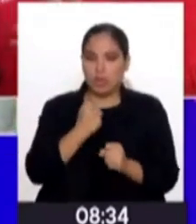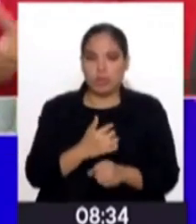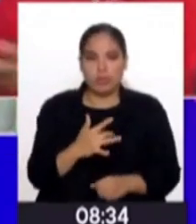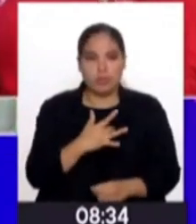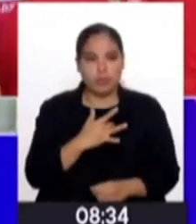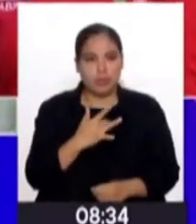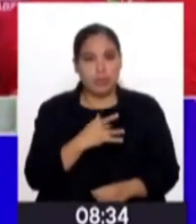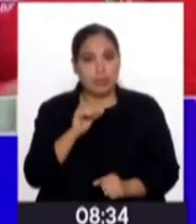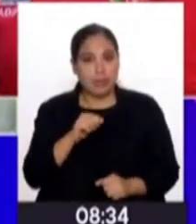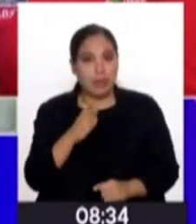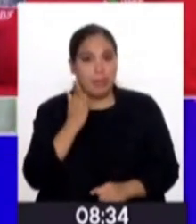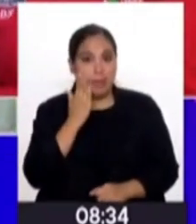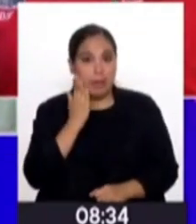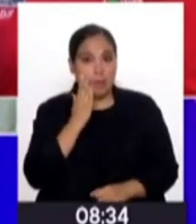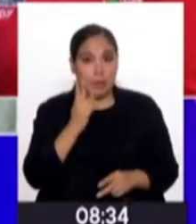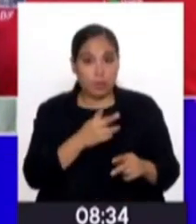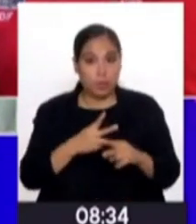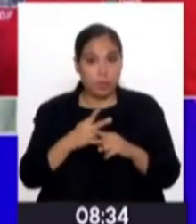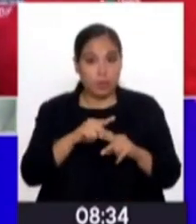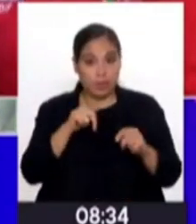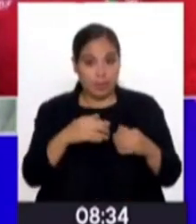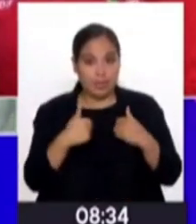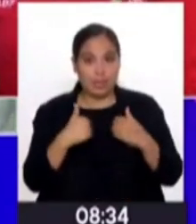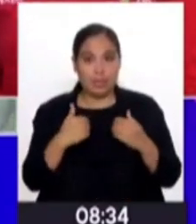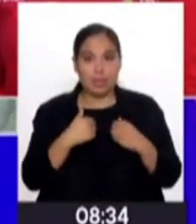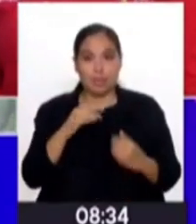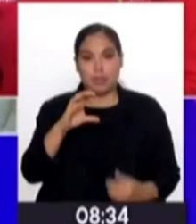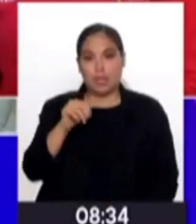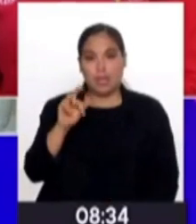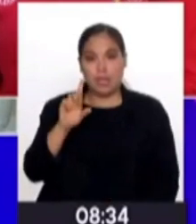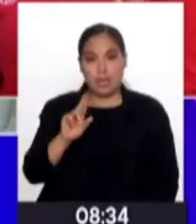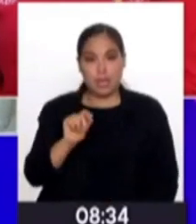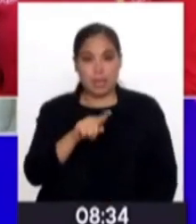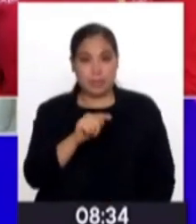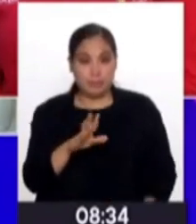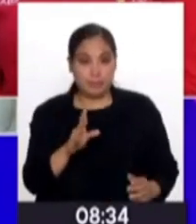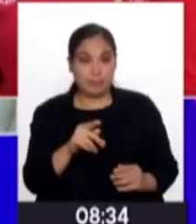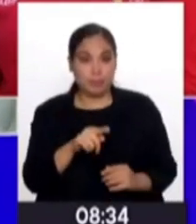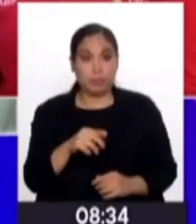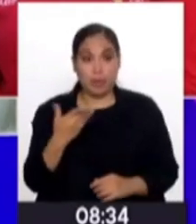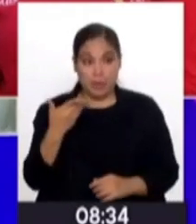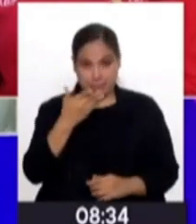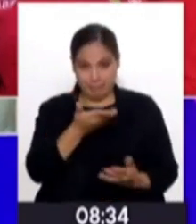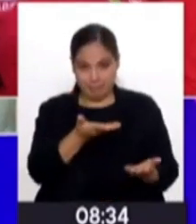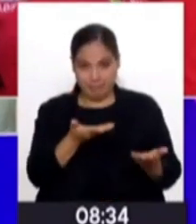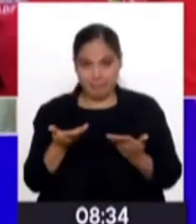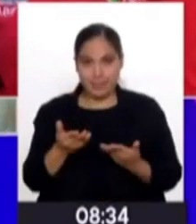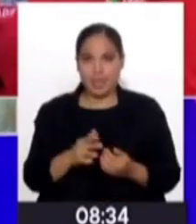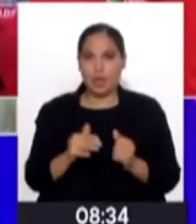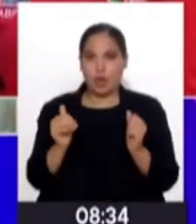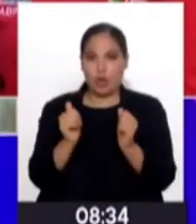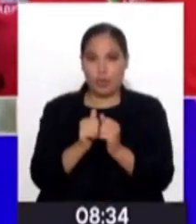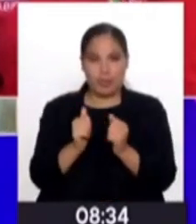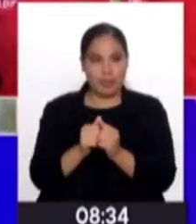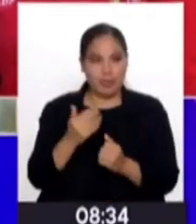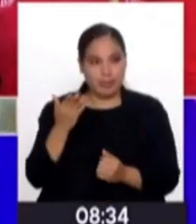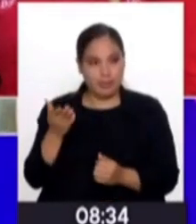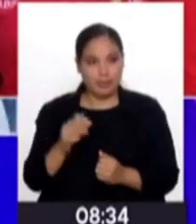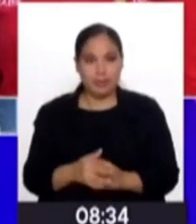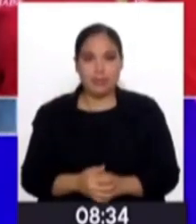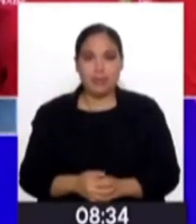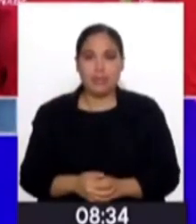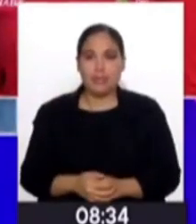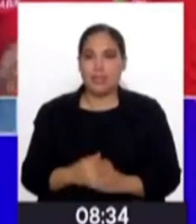Como dijiste tú, las mamás cuidadoras que nosotros tenemos en los CAR. Si tú vas a los CAR, Carla, y yo te invito a que me acompañes uno de estos días,